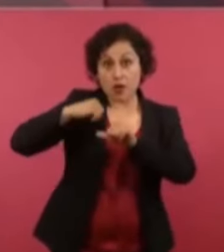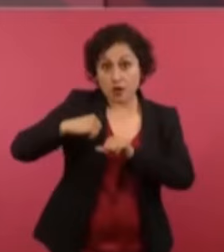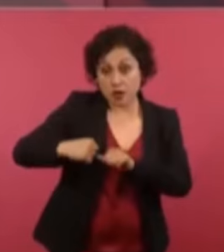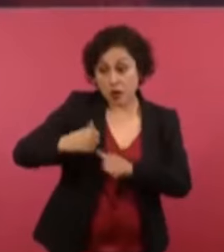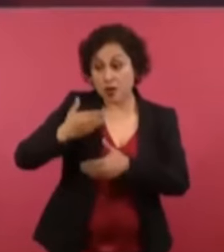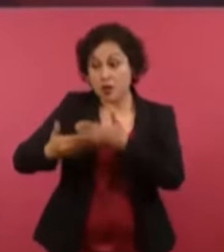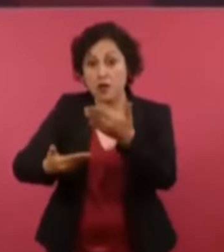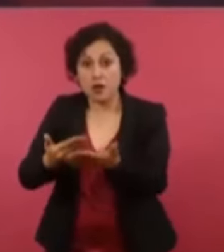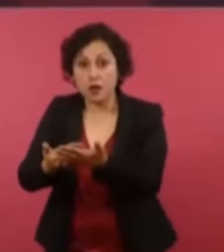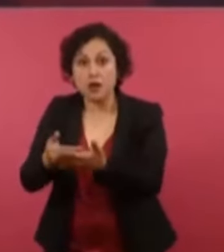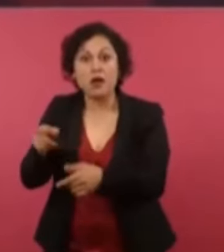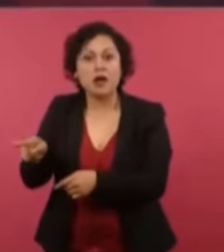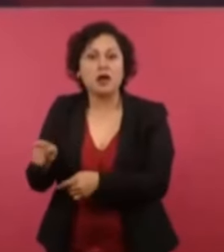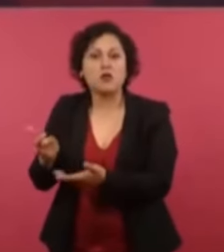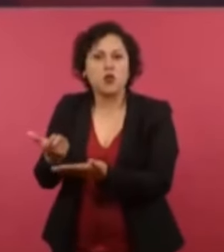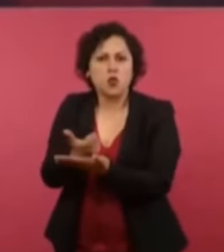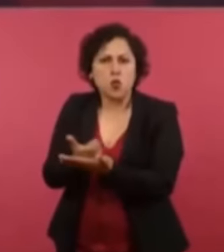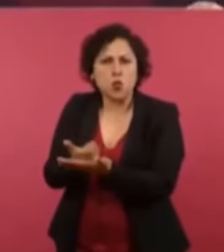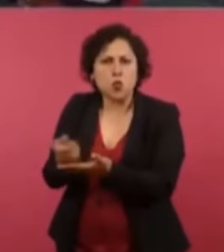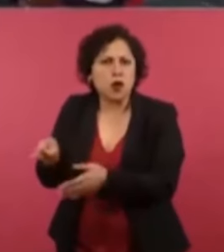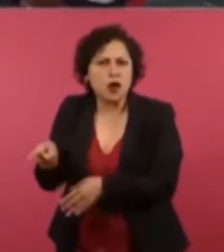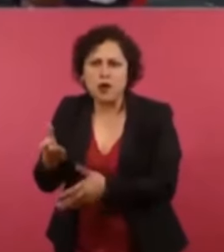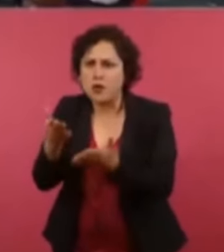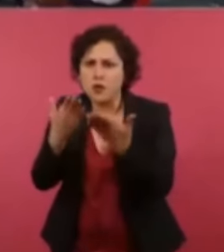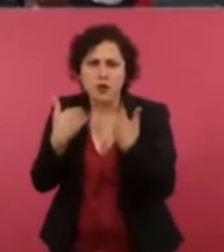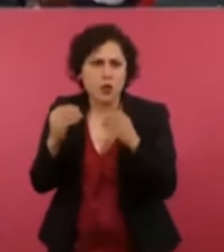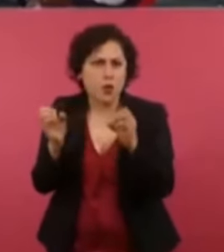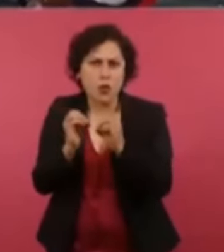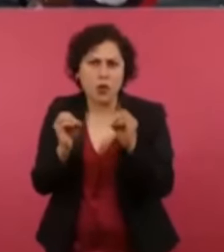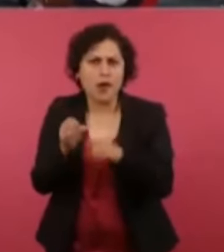es tequio y desde que